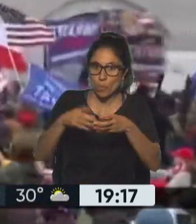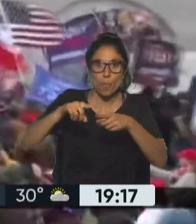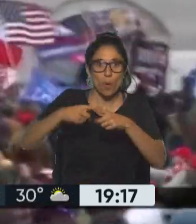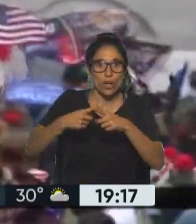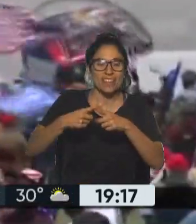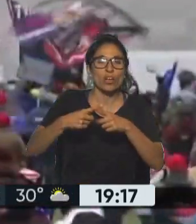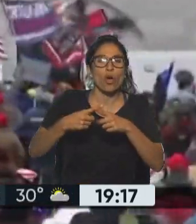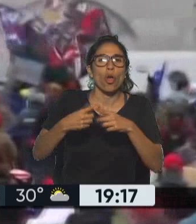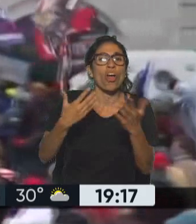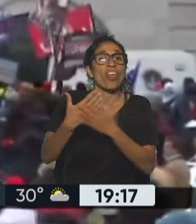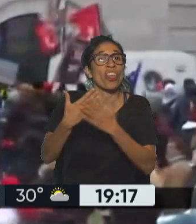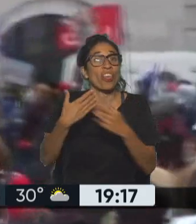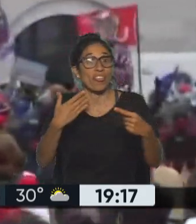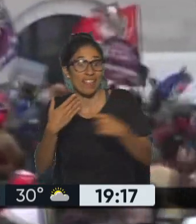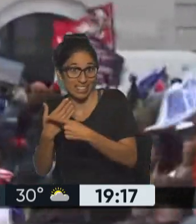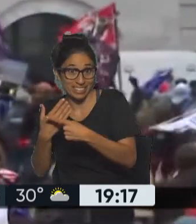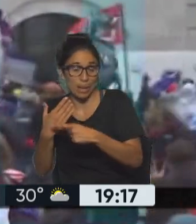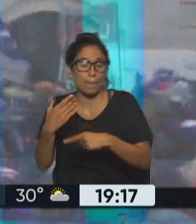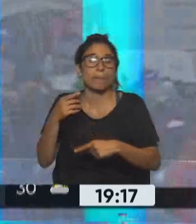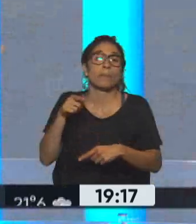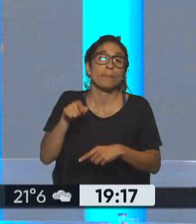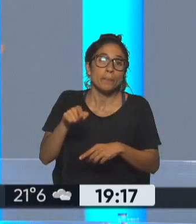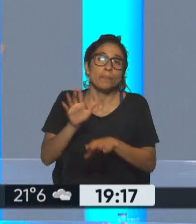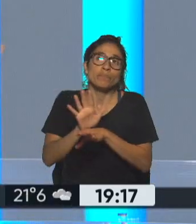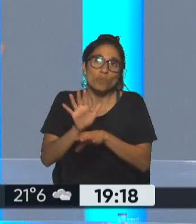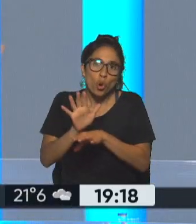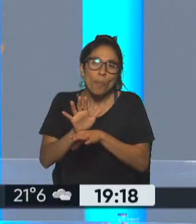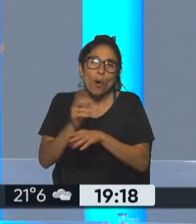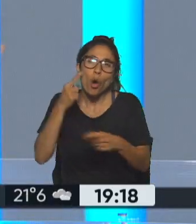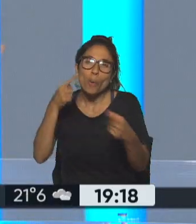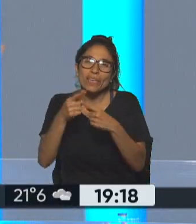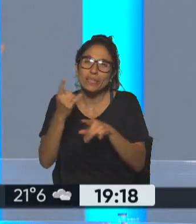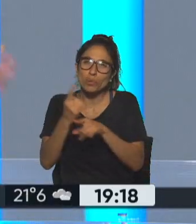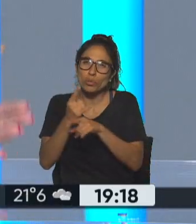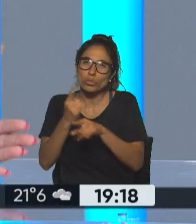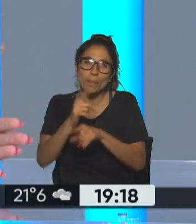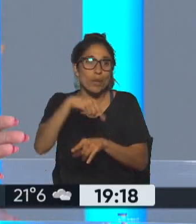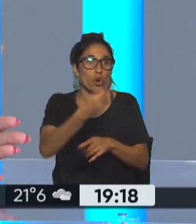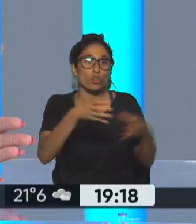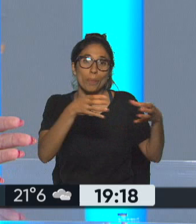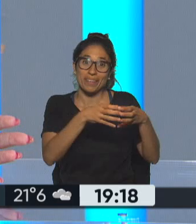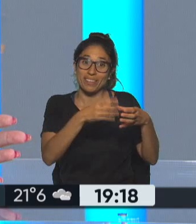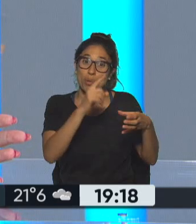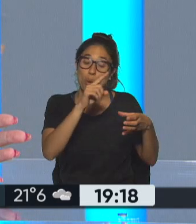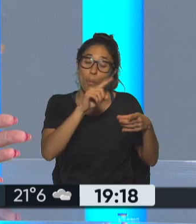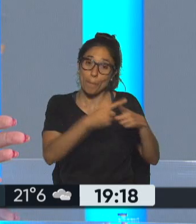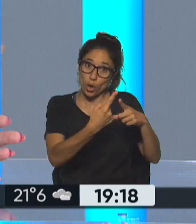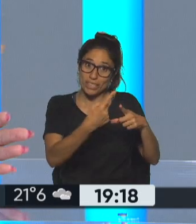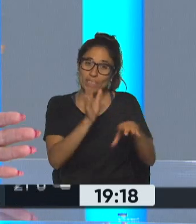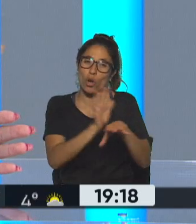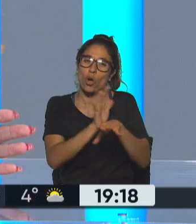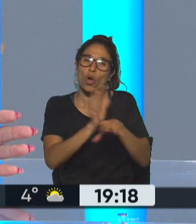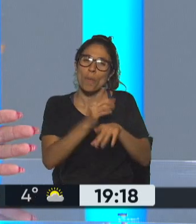un lado y por otro empoderar a sus seguidores ¿no? en este caso a los seguidores de Bolsonaro de hecho si lo comparamos con lo que pasó en Estados Unidos